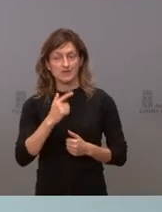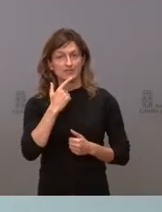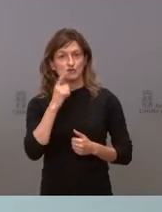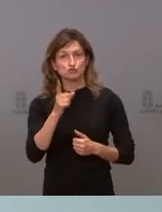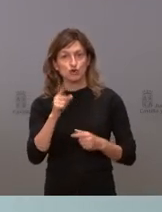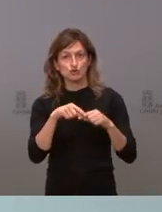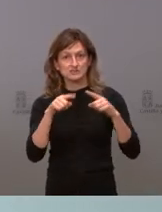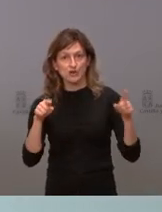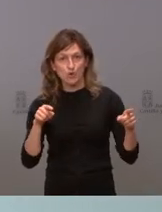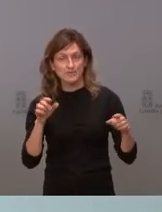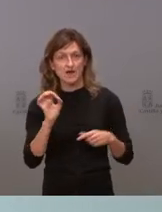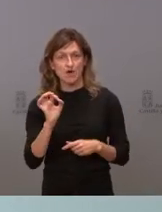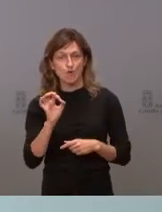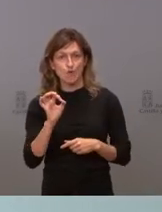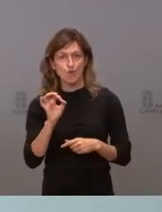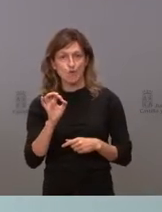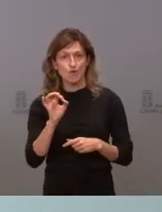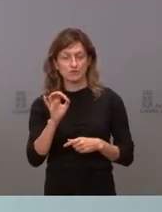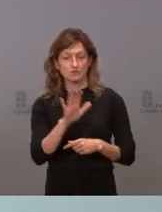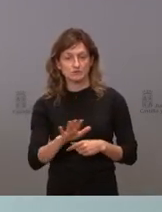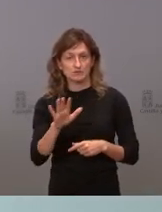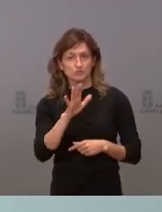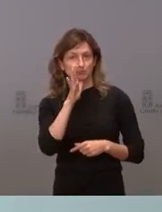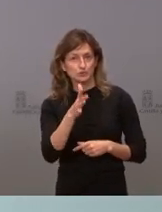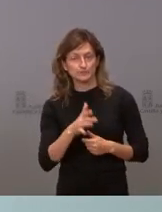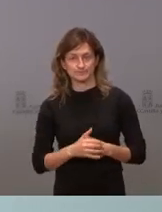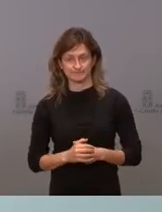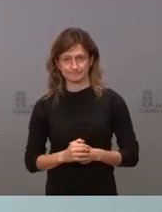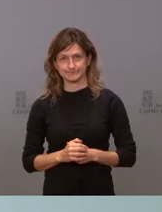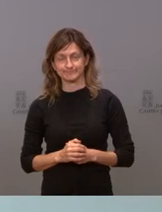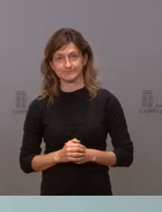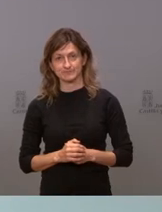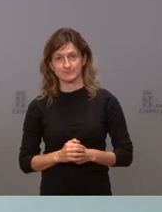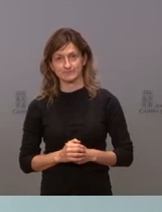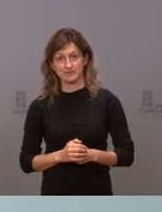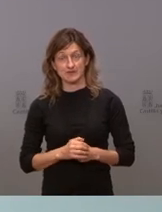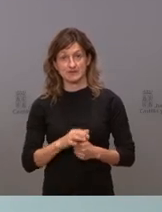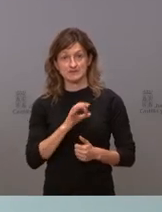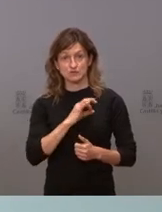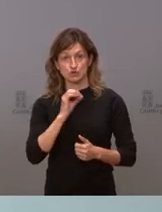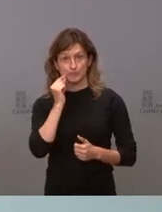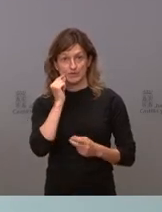en Segovia o al menos de momento solo en Segovia cuál sería la razón y luego al señor Mañueco